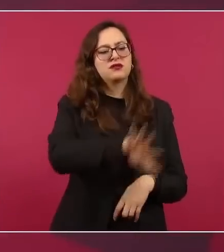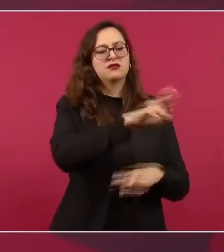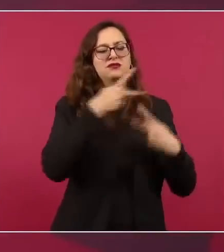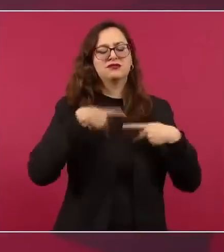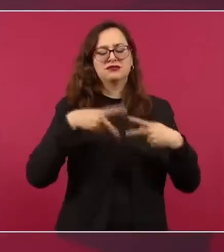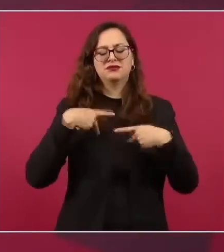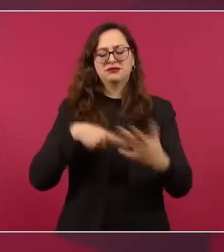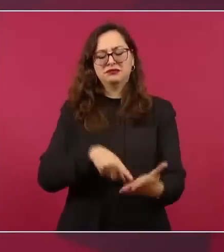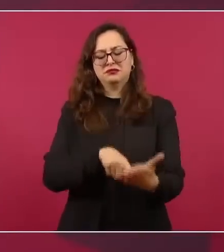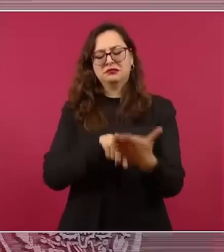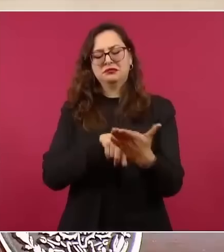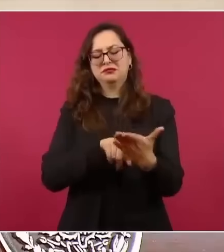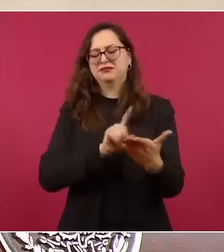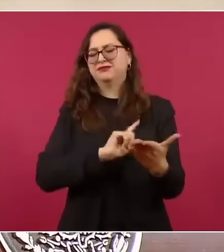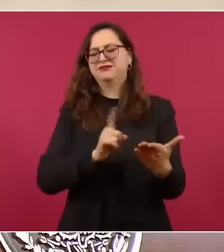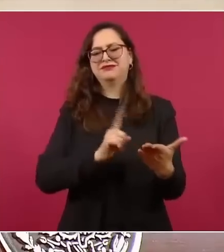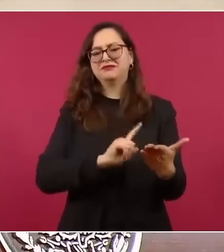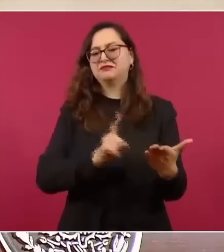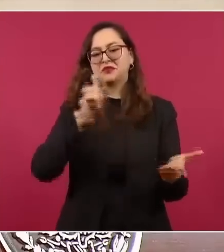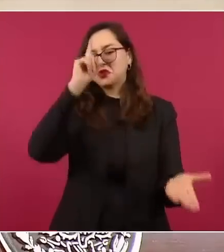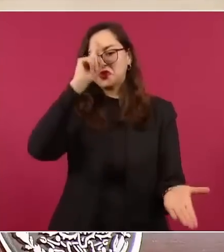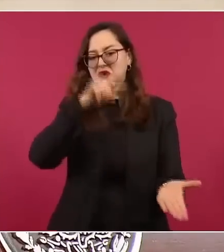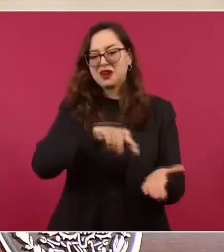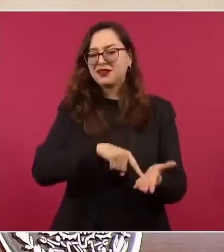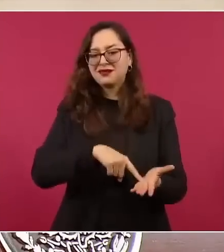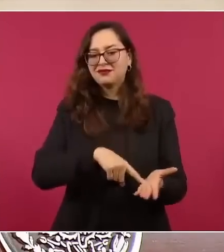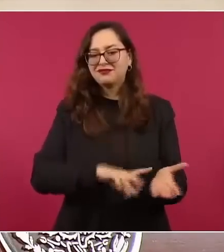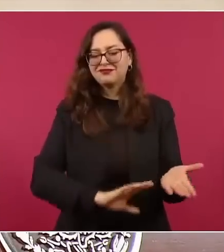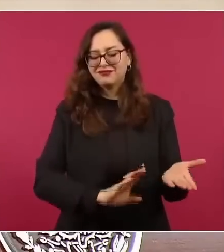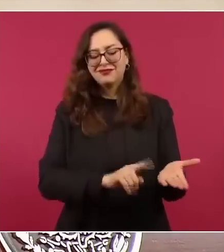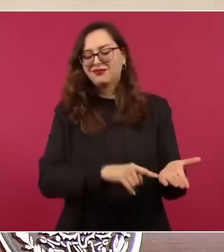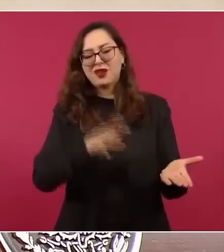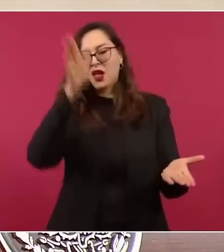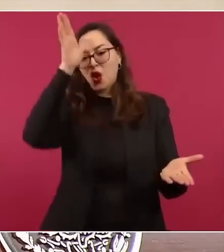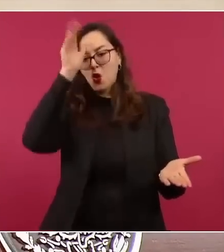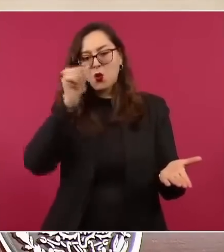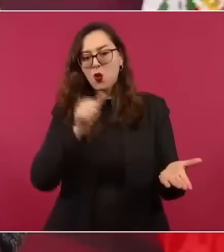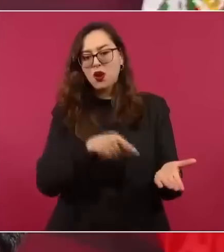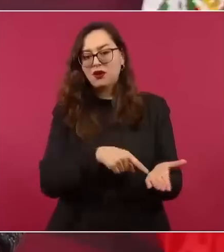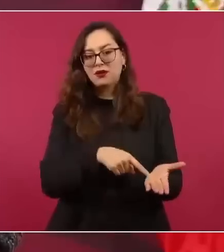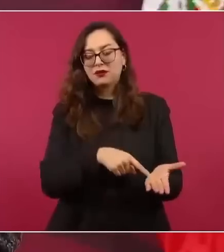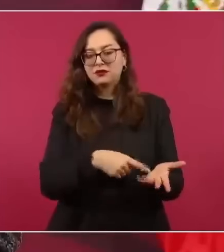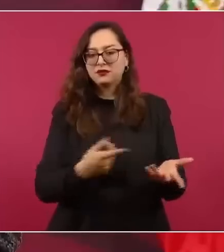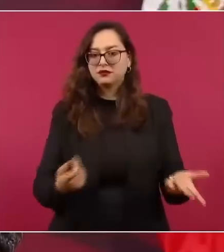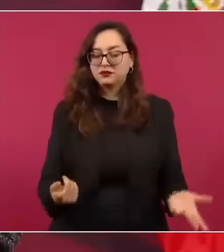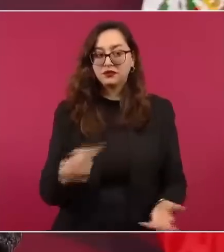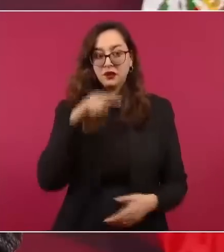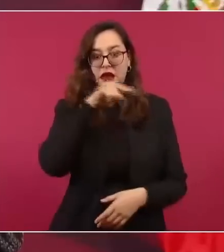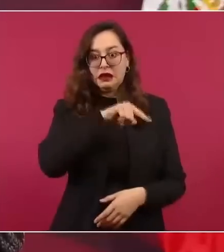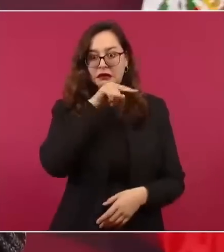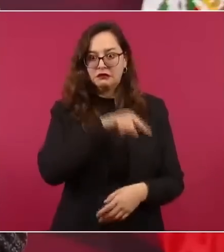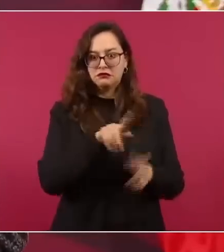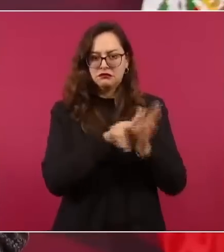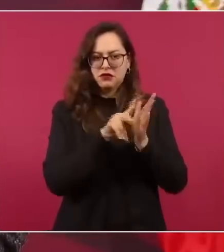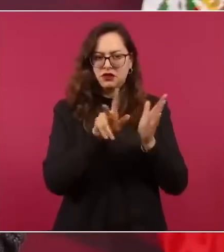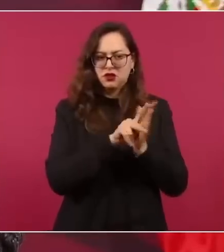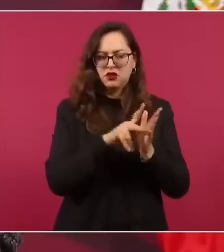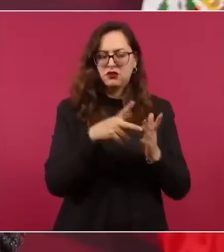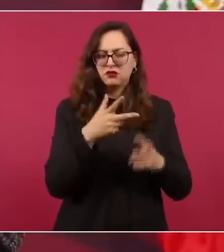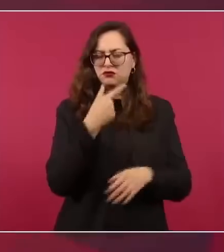¿Qué era lo que publicaban? Pues lo que publicaban, el New York Times, el Washington Post, el Financial Times,